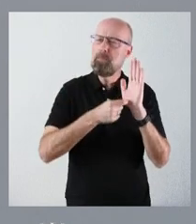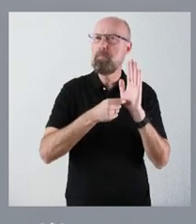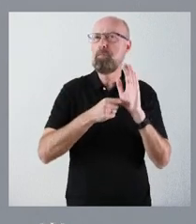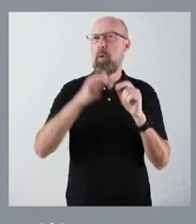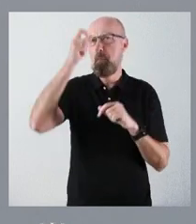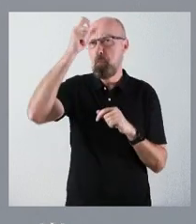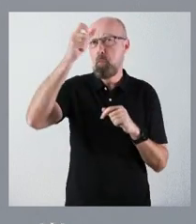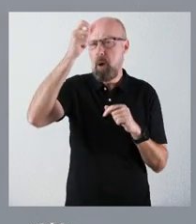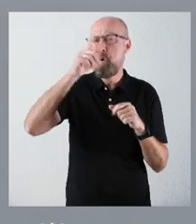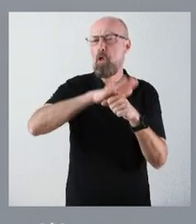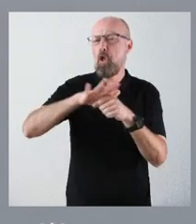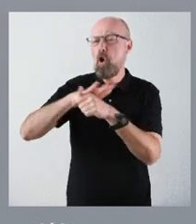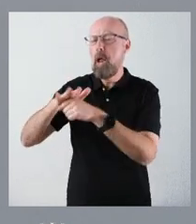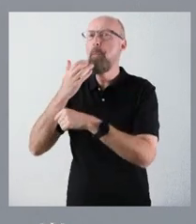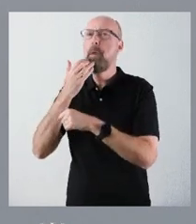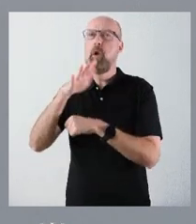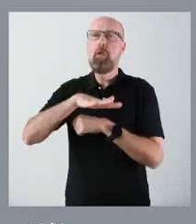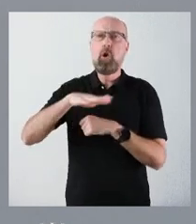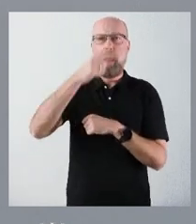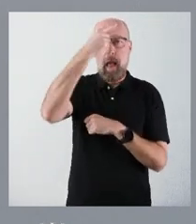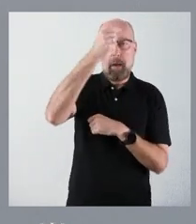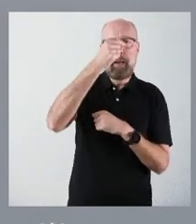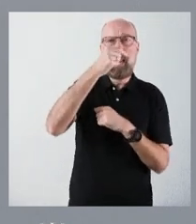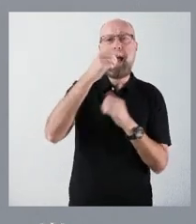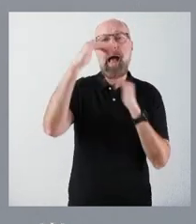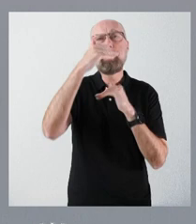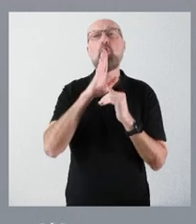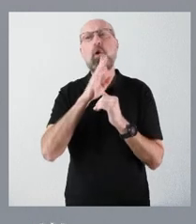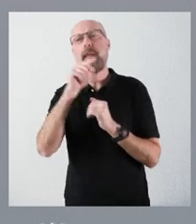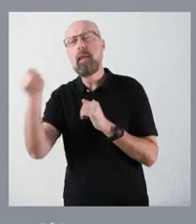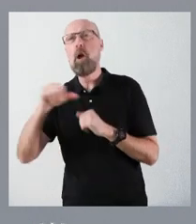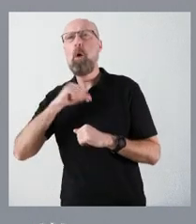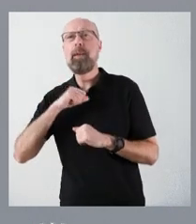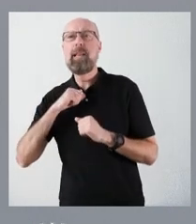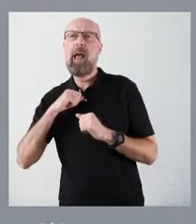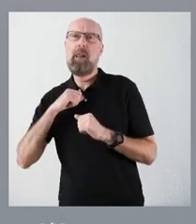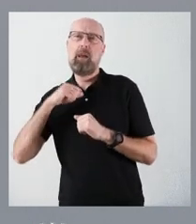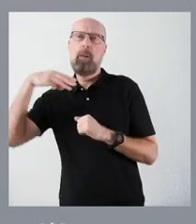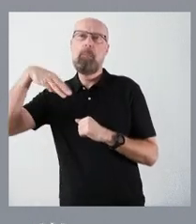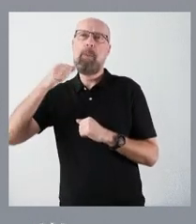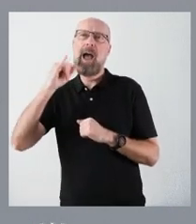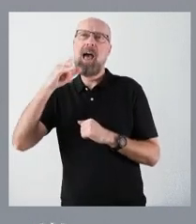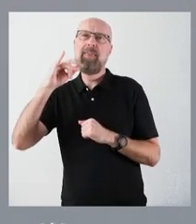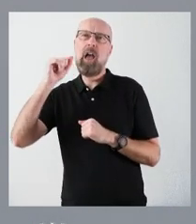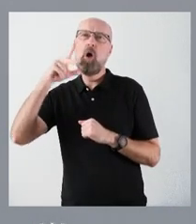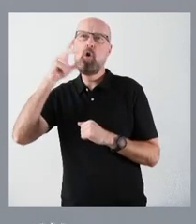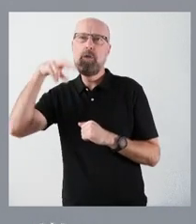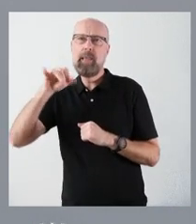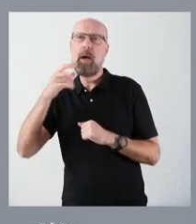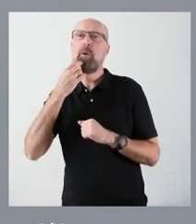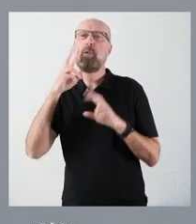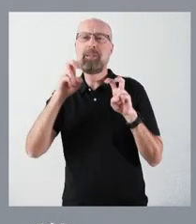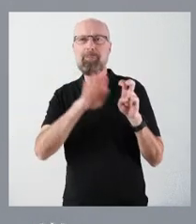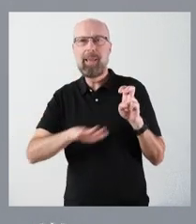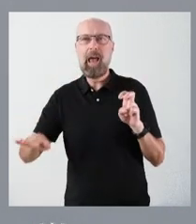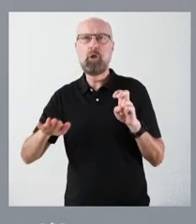de determinadas zonas de Ávila, pues al Hospital Universitario de Puerta de Hierro en Majalahonda y, en el caso pediátrico, a La Paz. Y, por